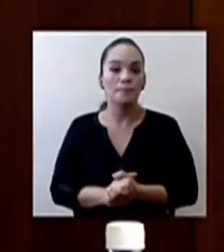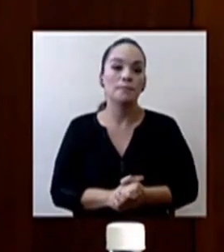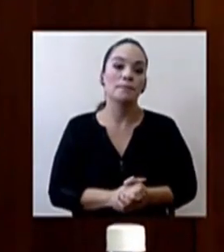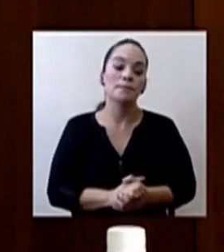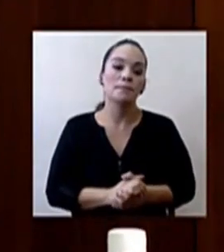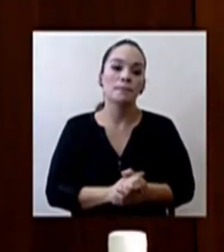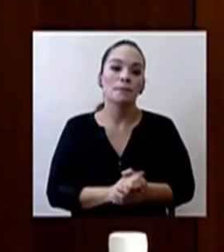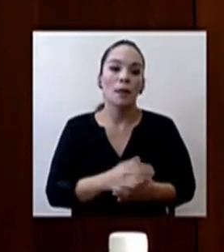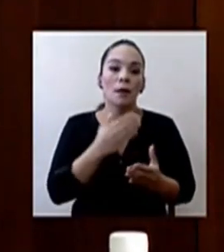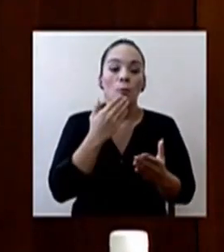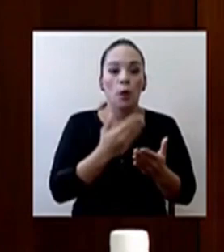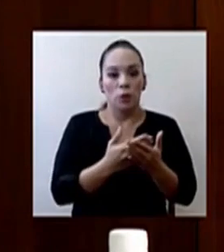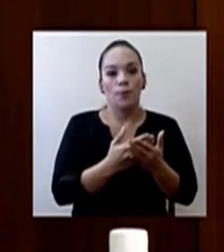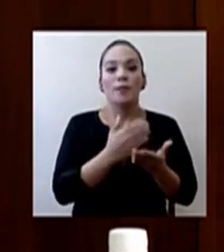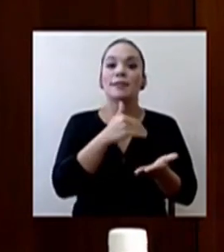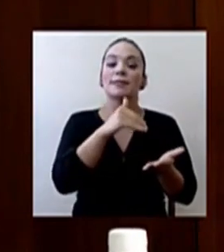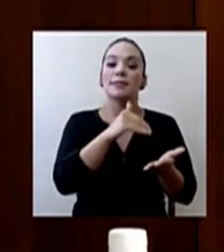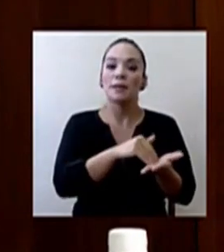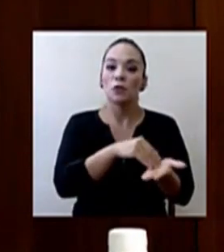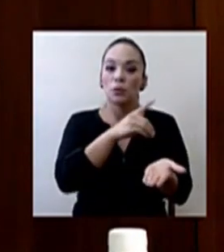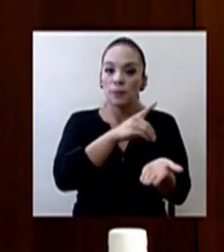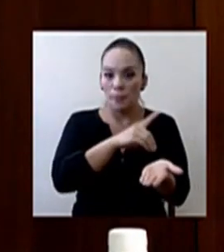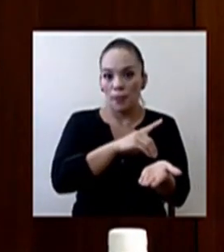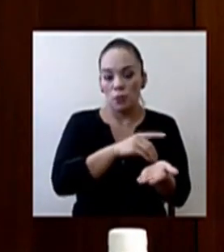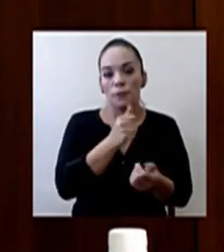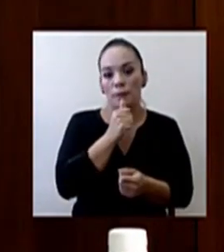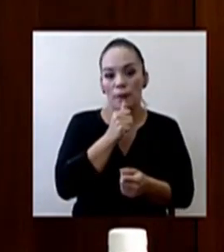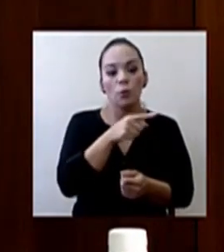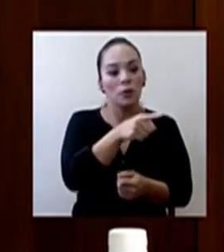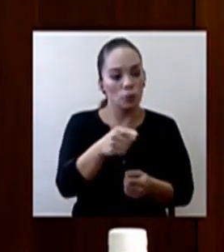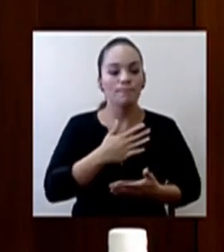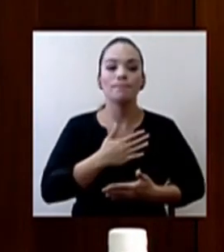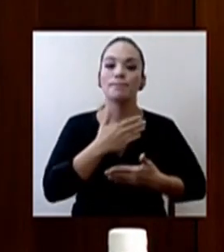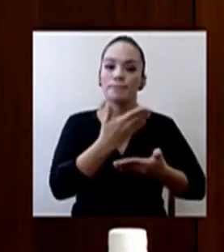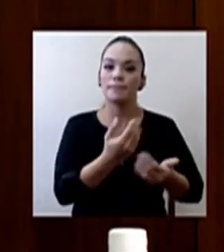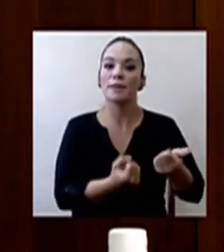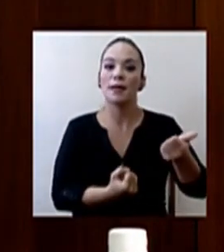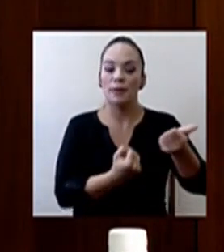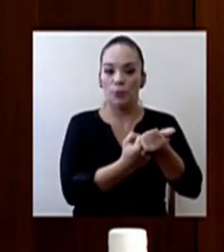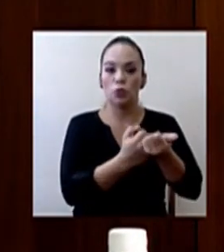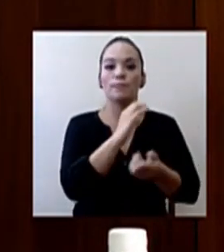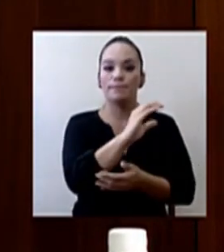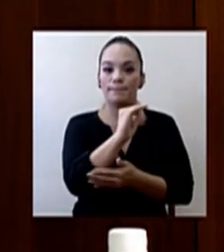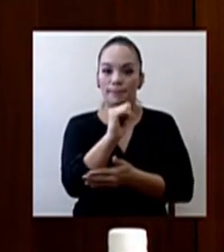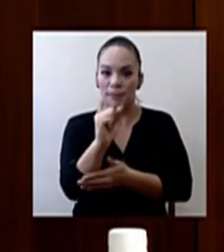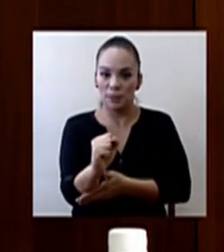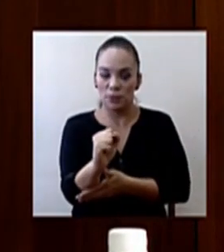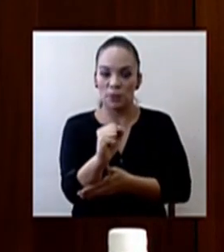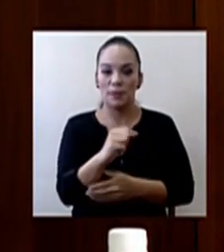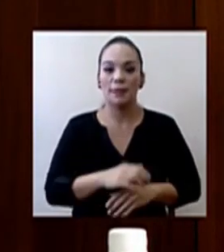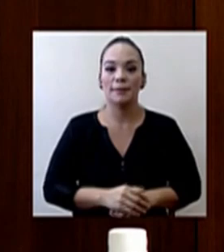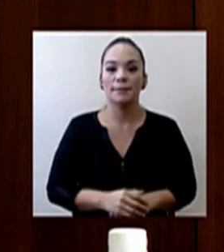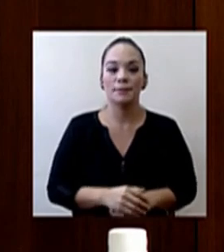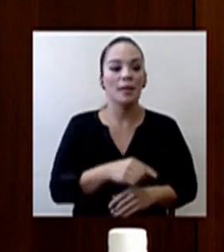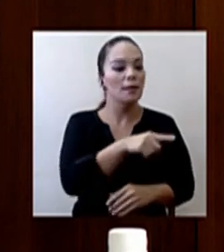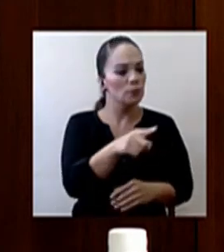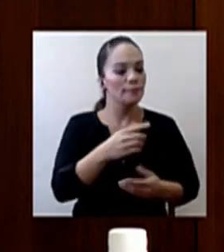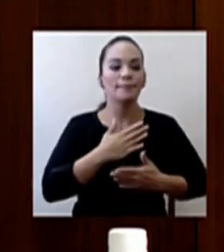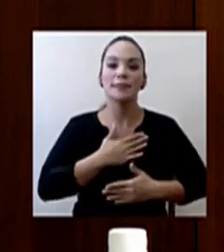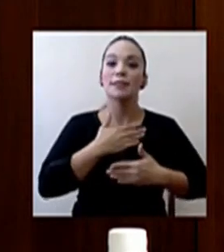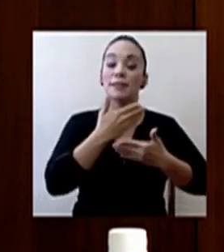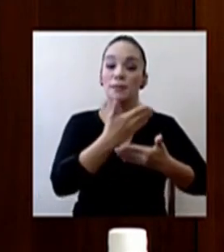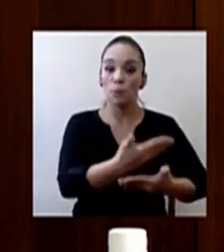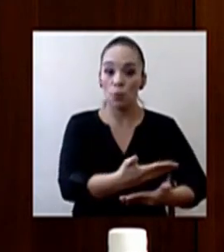Bueno, centros médicos privados han ofrecido su apoyo a la caja. ¿Están dispuestos